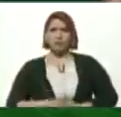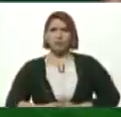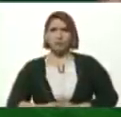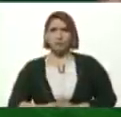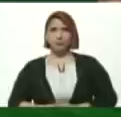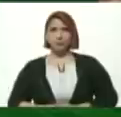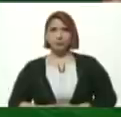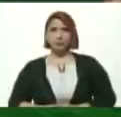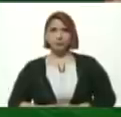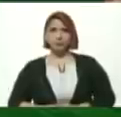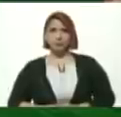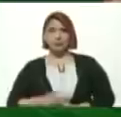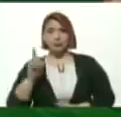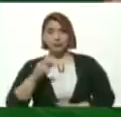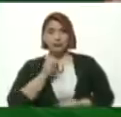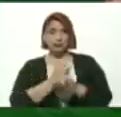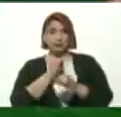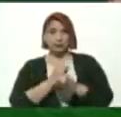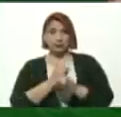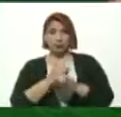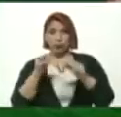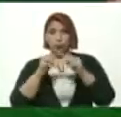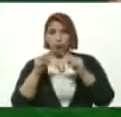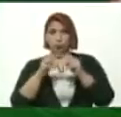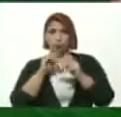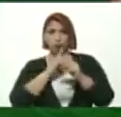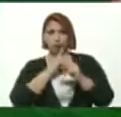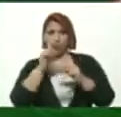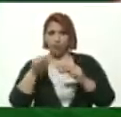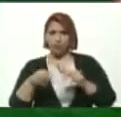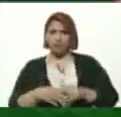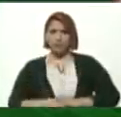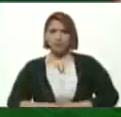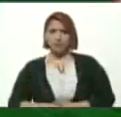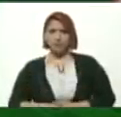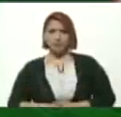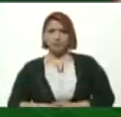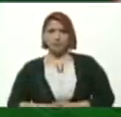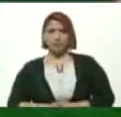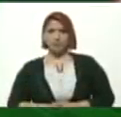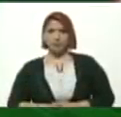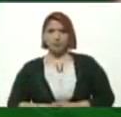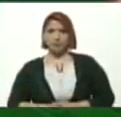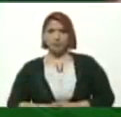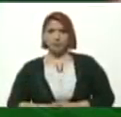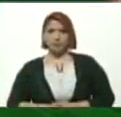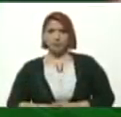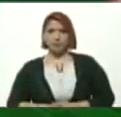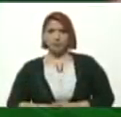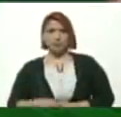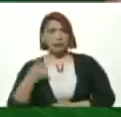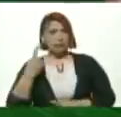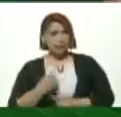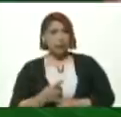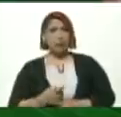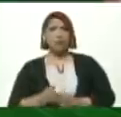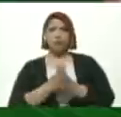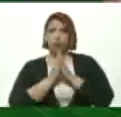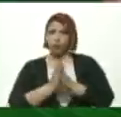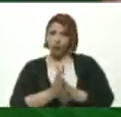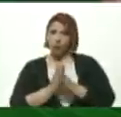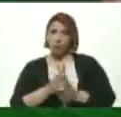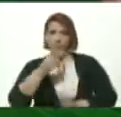Y las redes sociales Conocidas ¿Verdad? Mira Vale la pena Les digo a ustedes